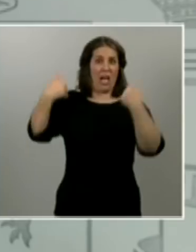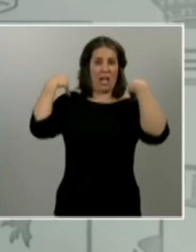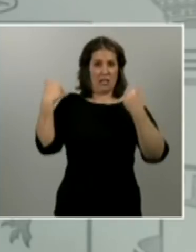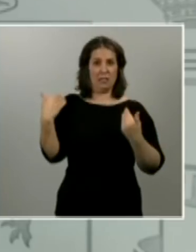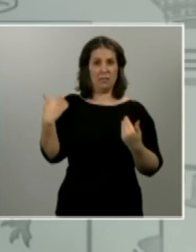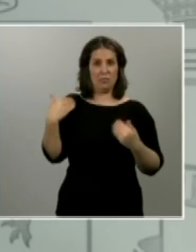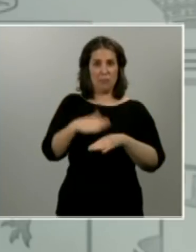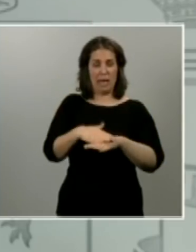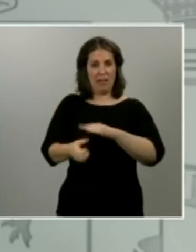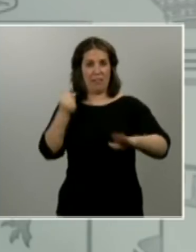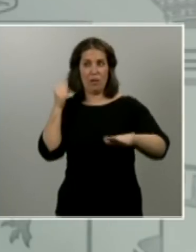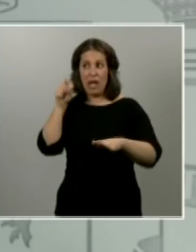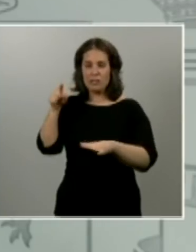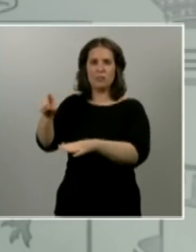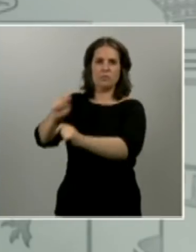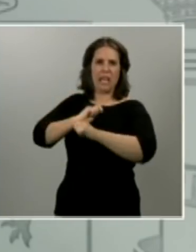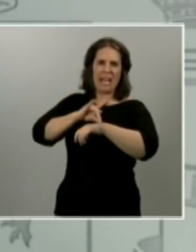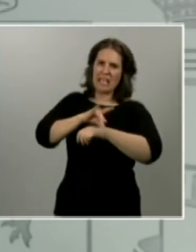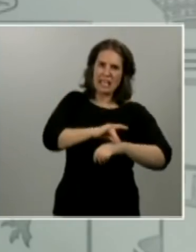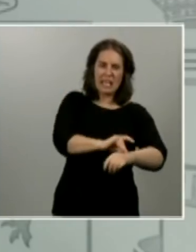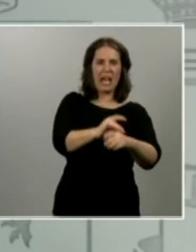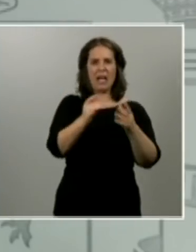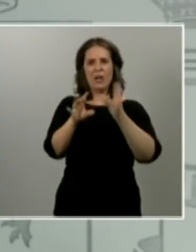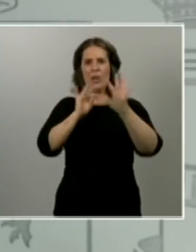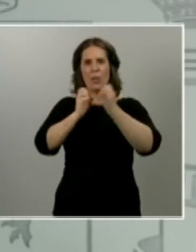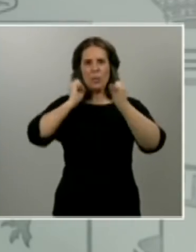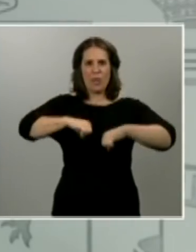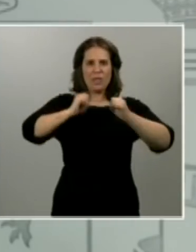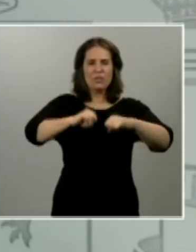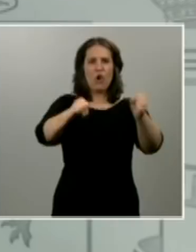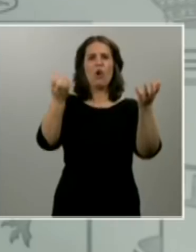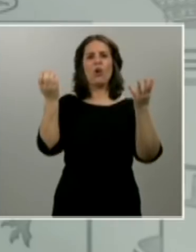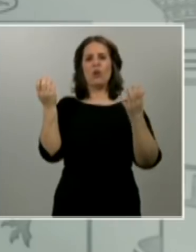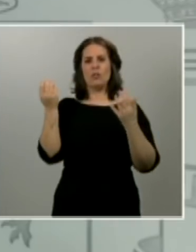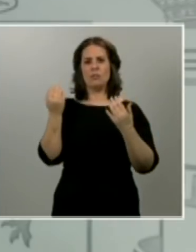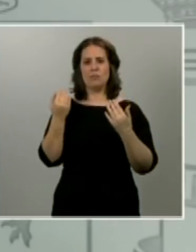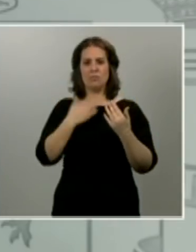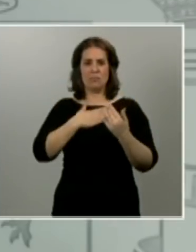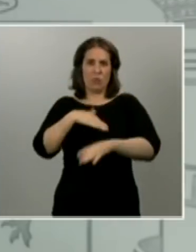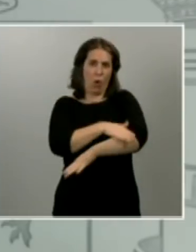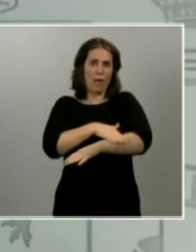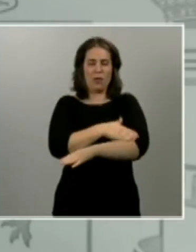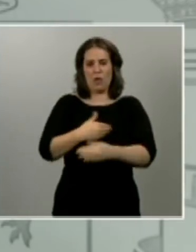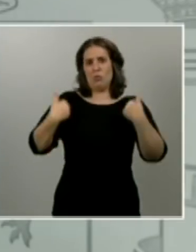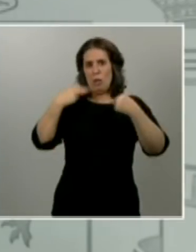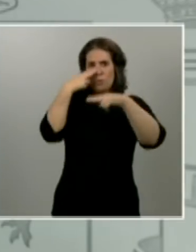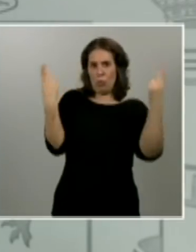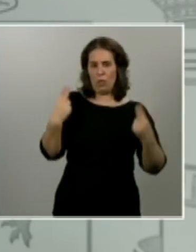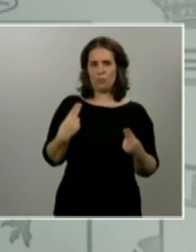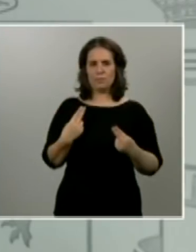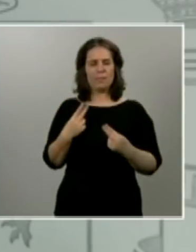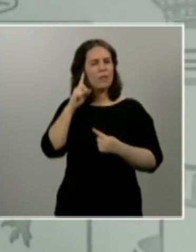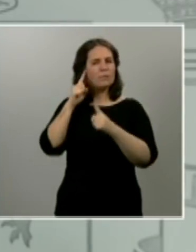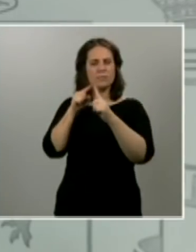que guiarnos y tenemos también que tomar las decisiones desde los responsables públicos. Doblegar la curva, dejar atrás el